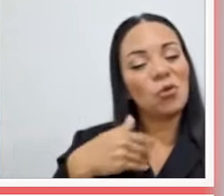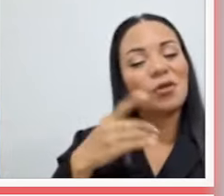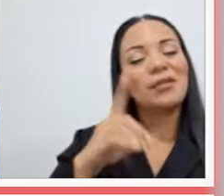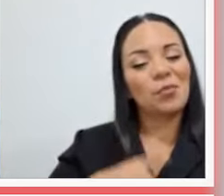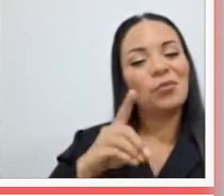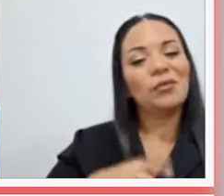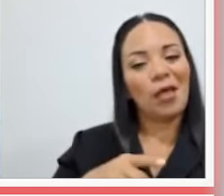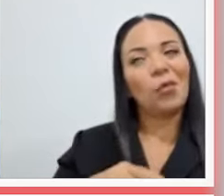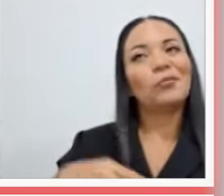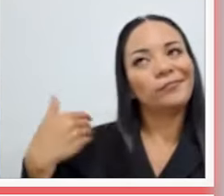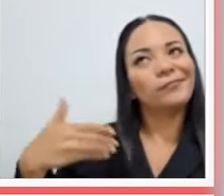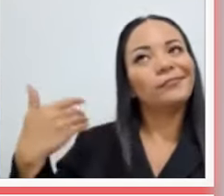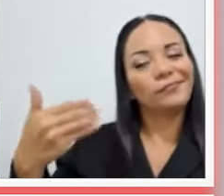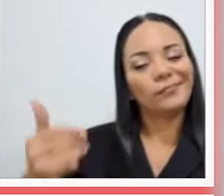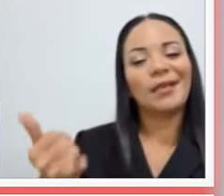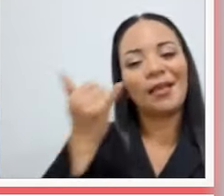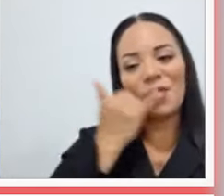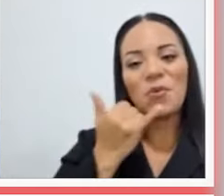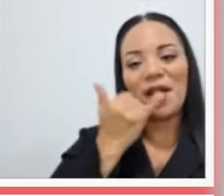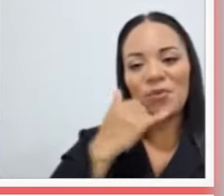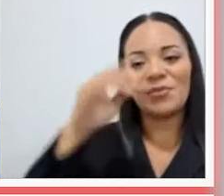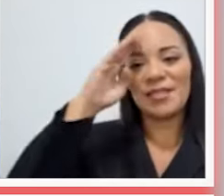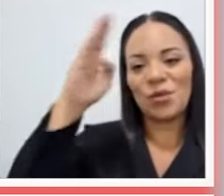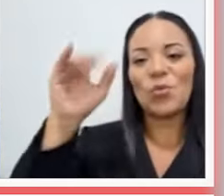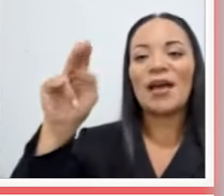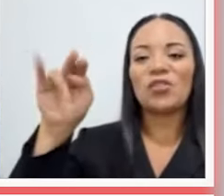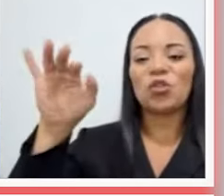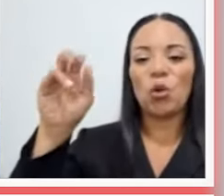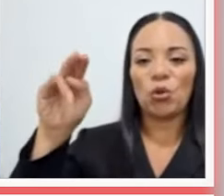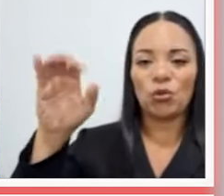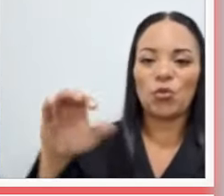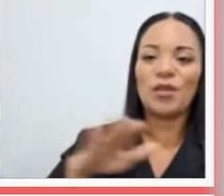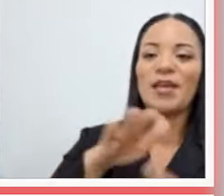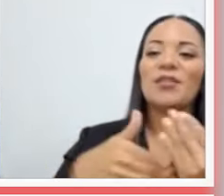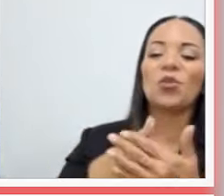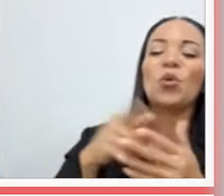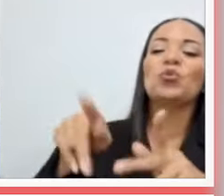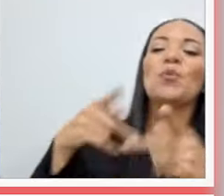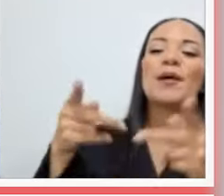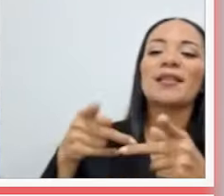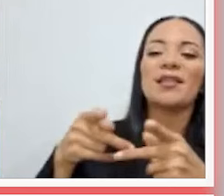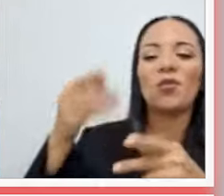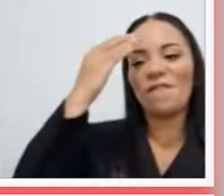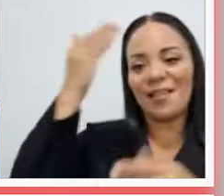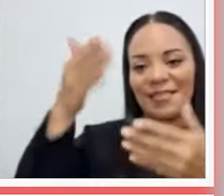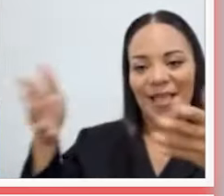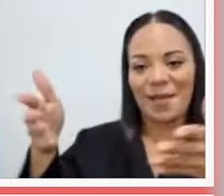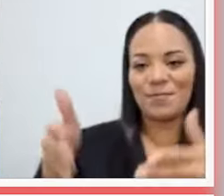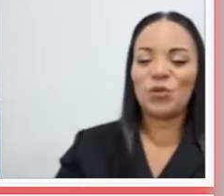equivocado. Y un saludo, Antonio, y a toda su fracción de Frente Amplio.